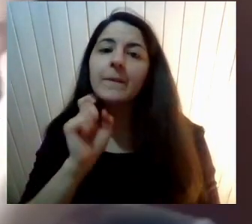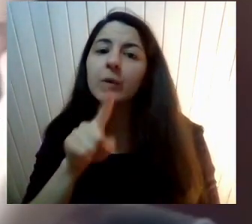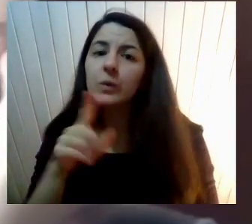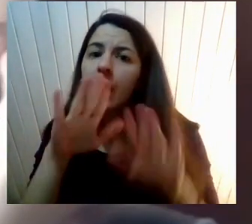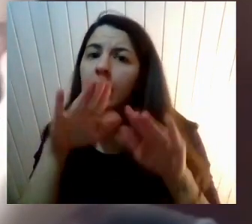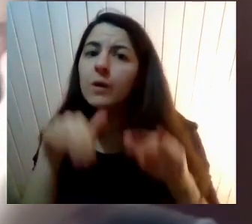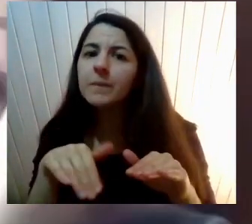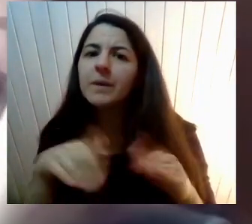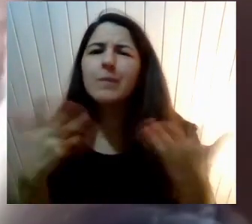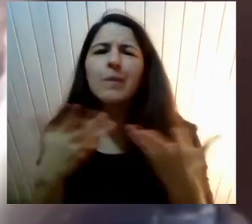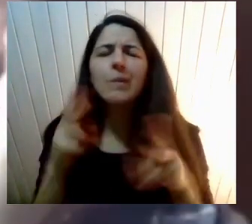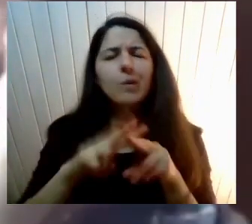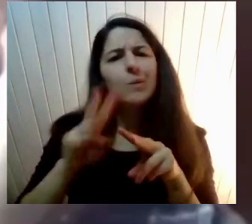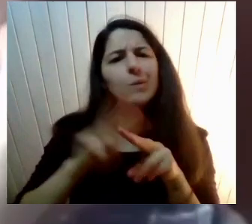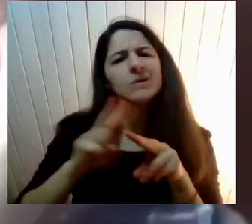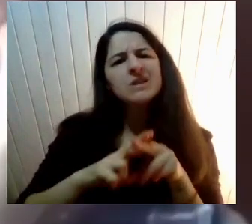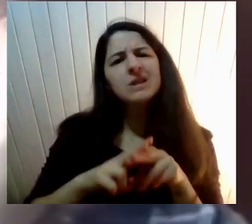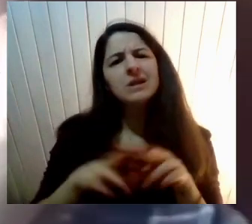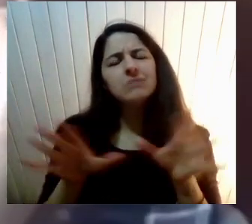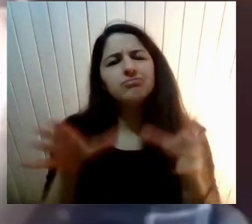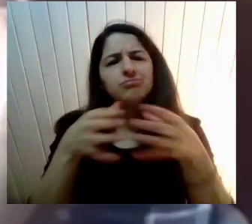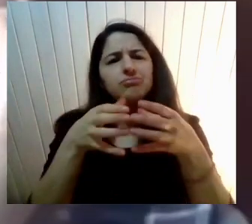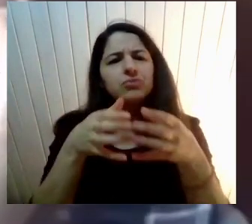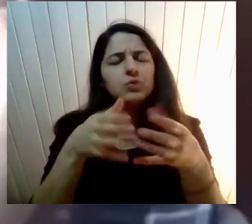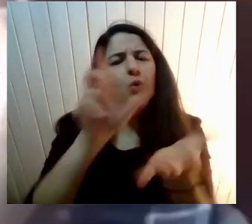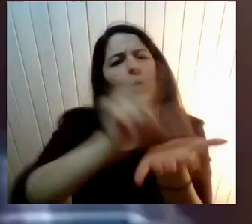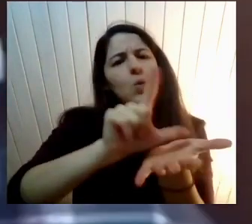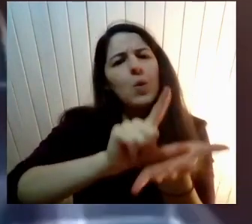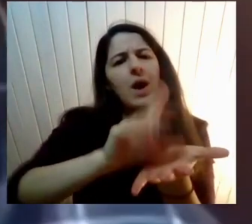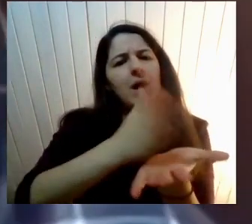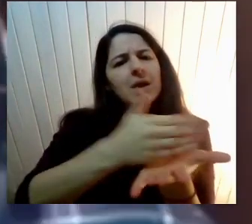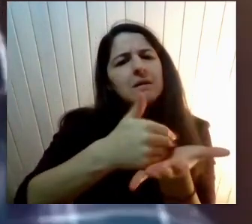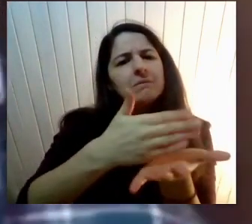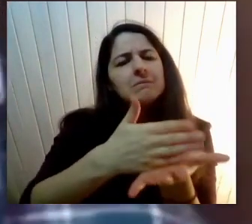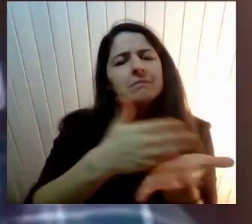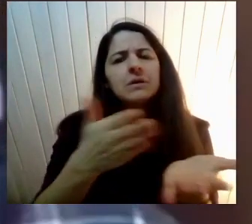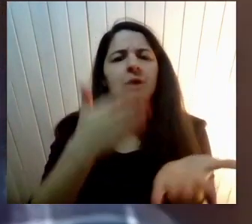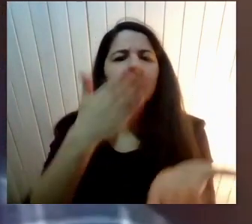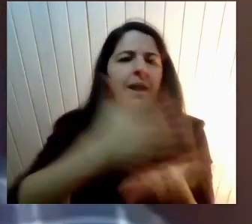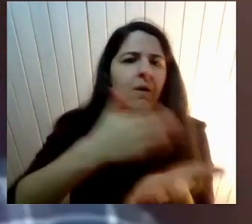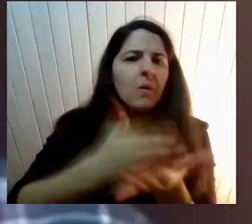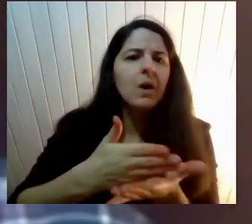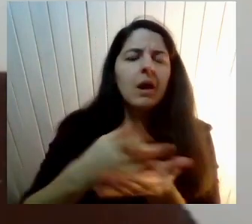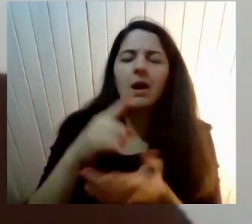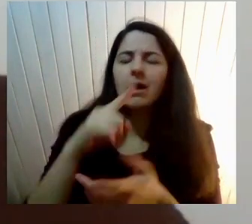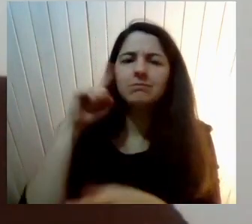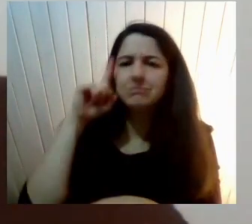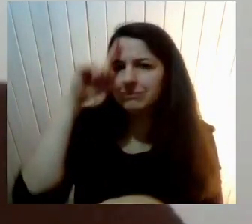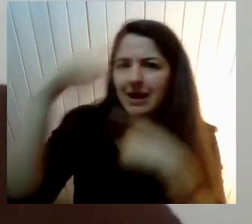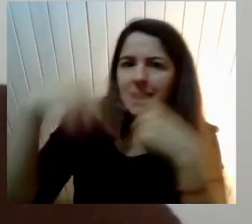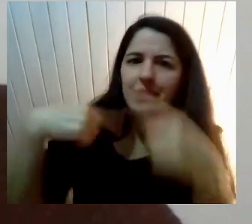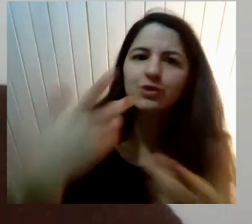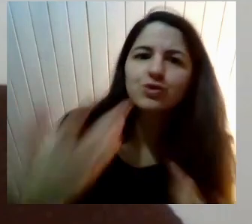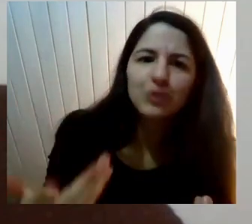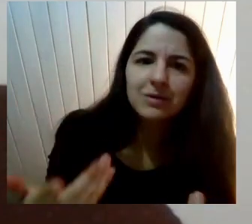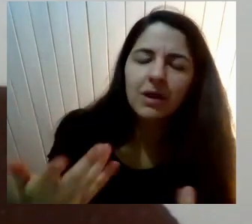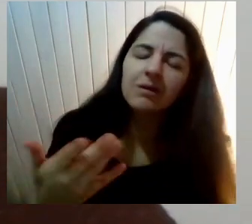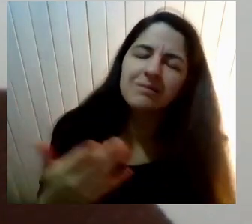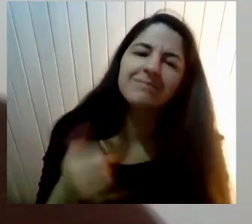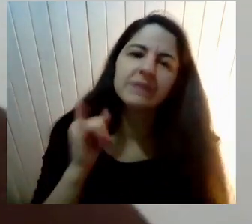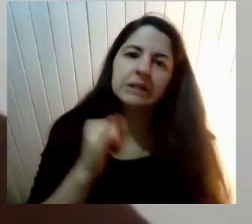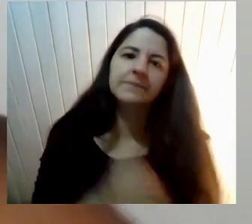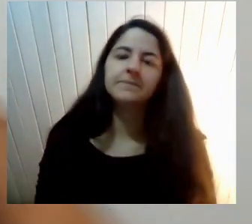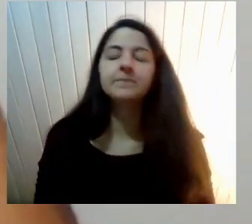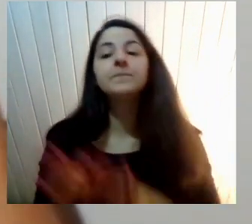Actuar en estos Entornos más Conservadores Tienes la palabra Rosario Sí Igual Acá hay dos